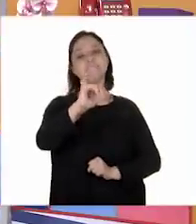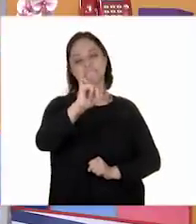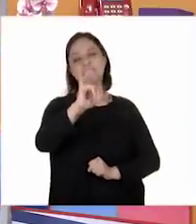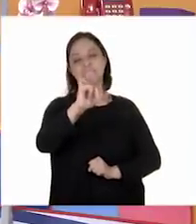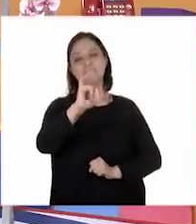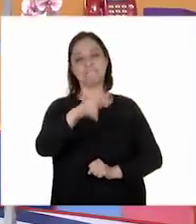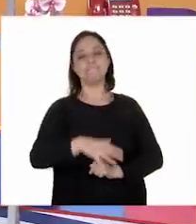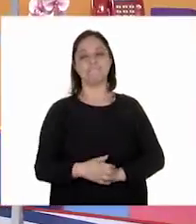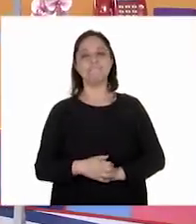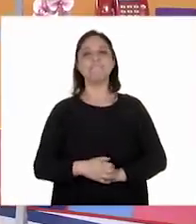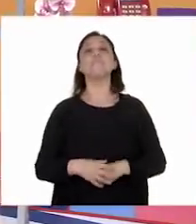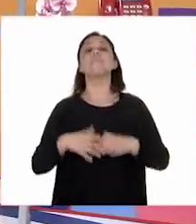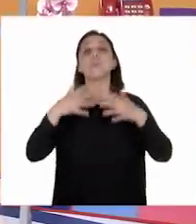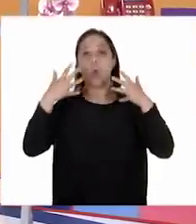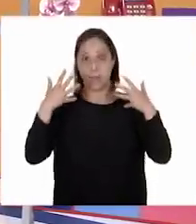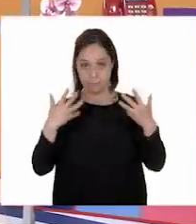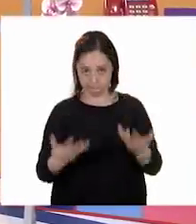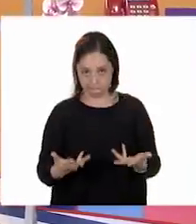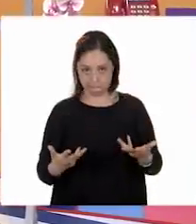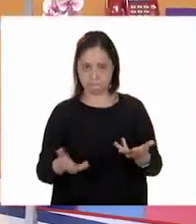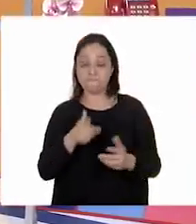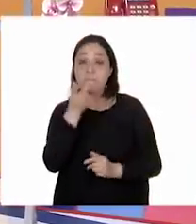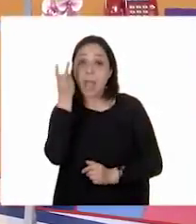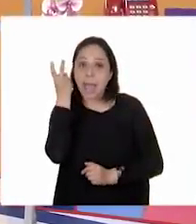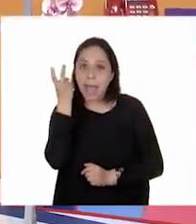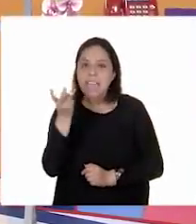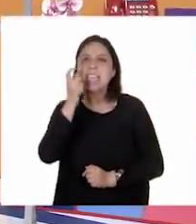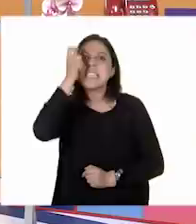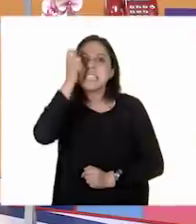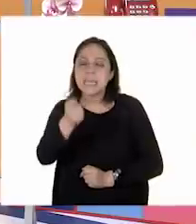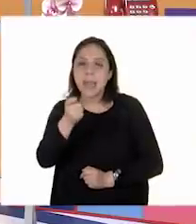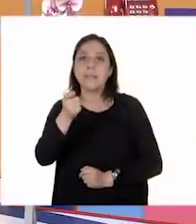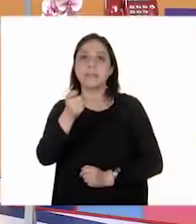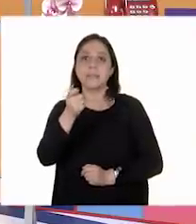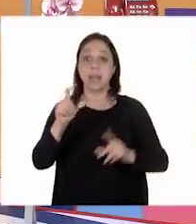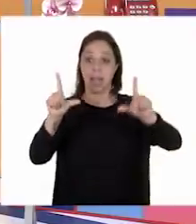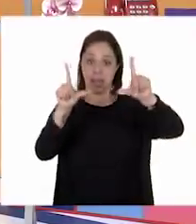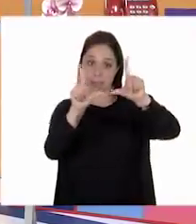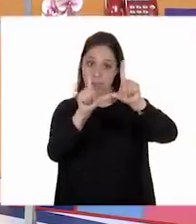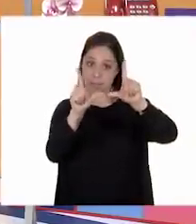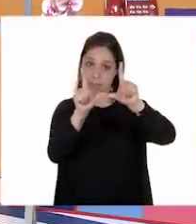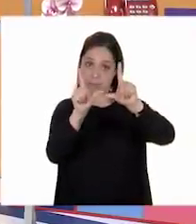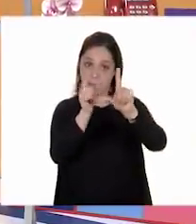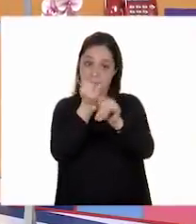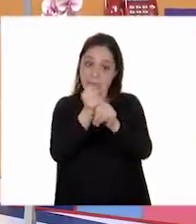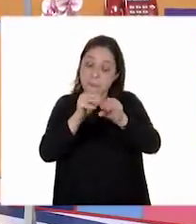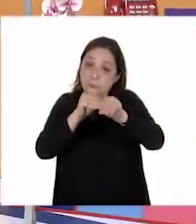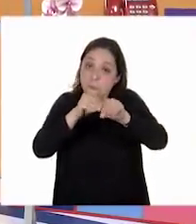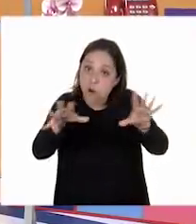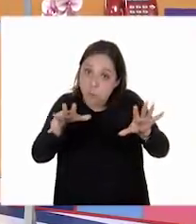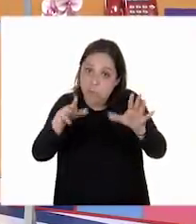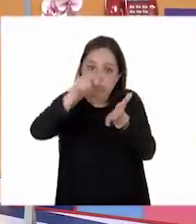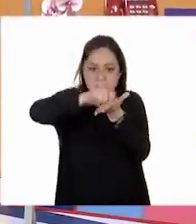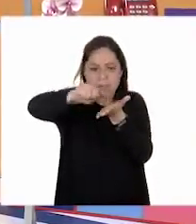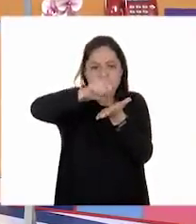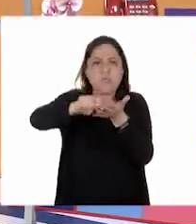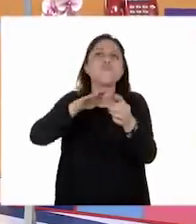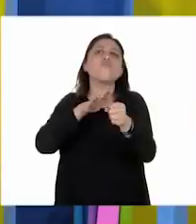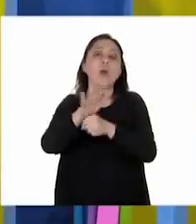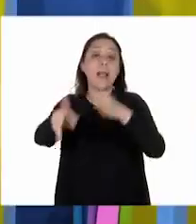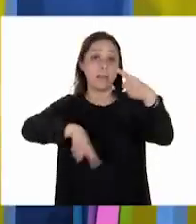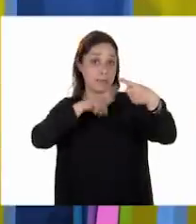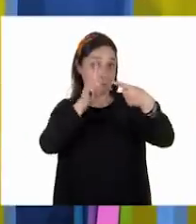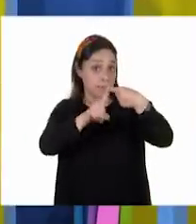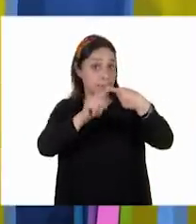aquí podemos entonces ya ir determinando qué debe de llevar una ficha informativa. Número uno, una imagen.